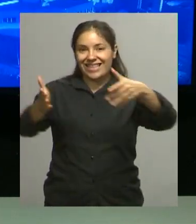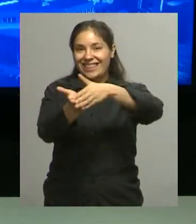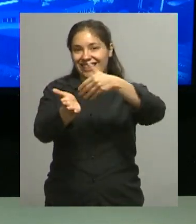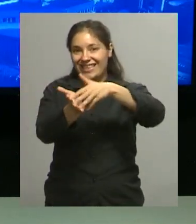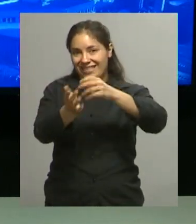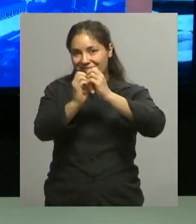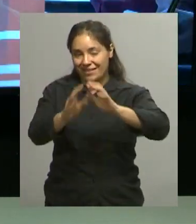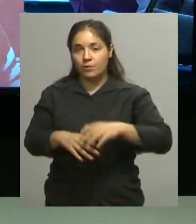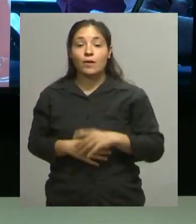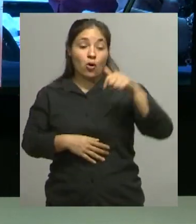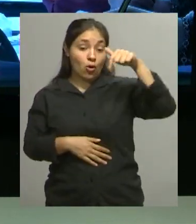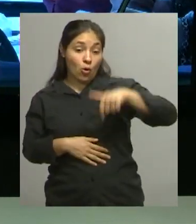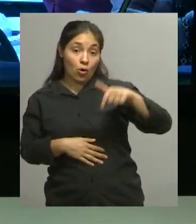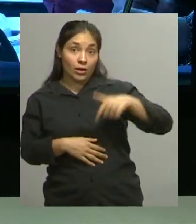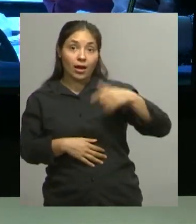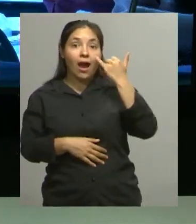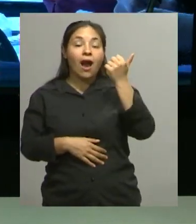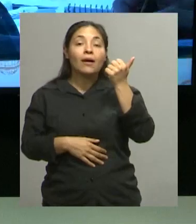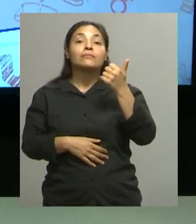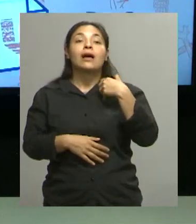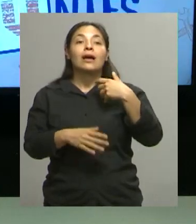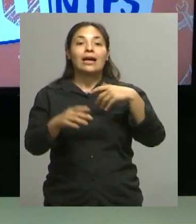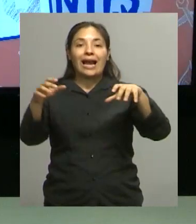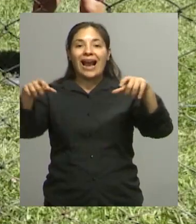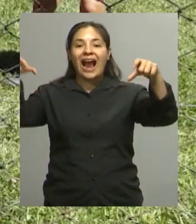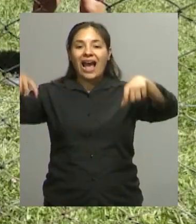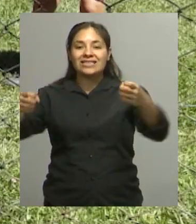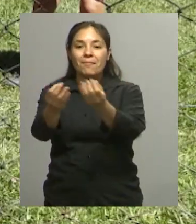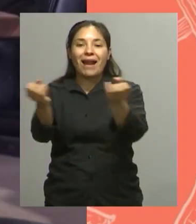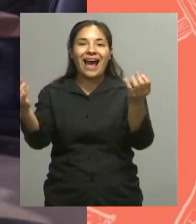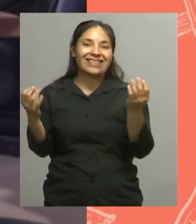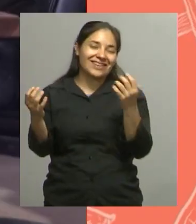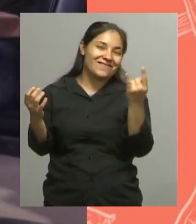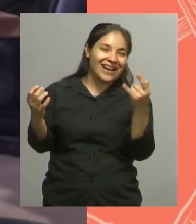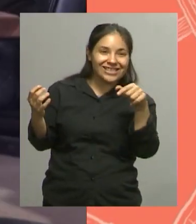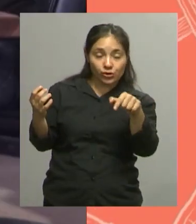Hoy en día estamos alquilando una cancha sintética Ah, bien Este